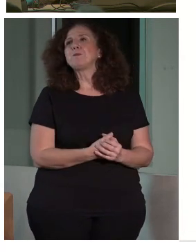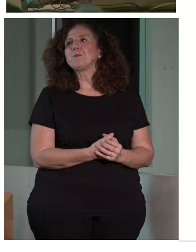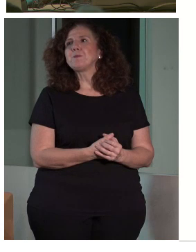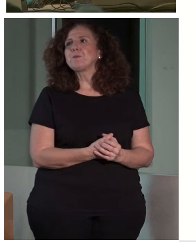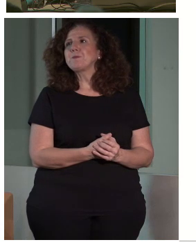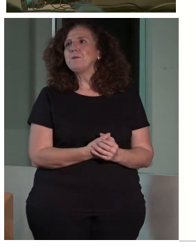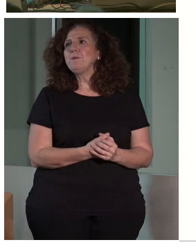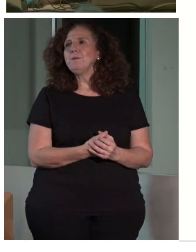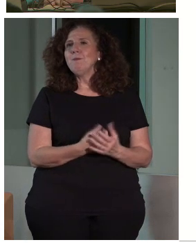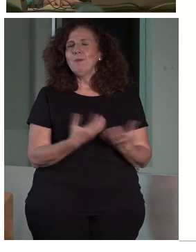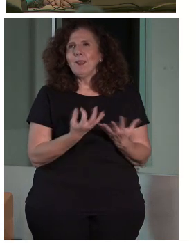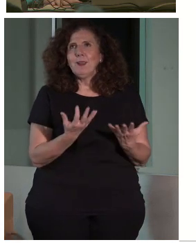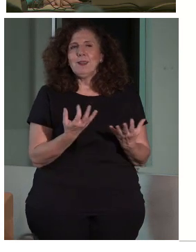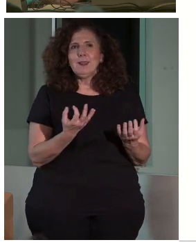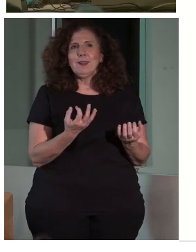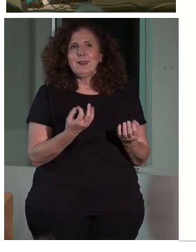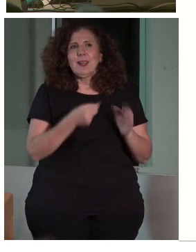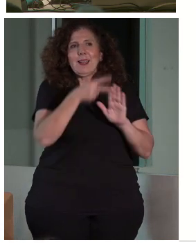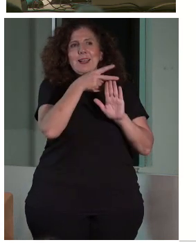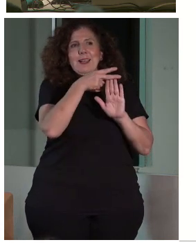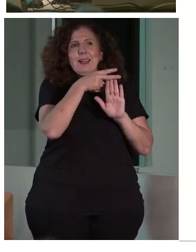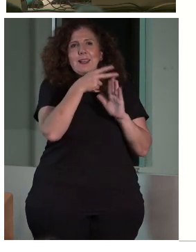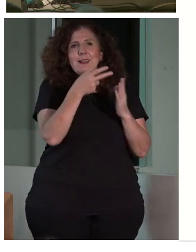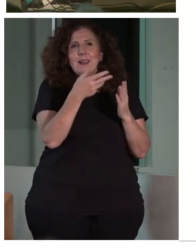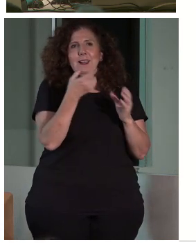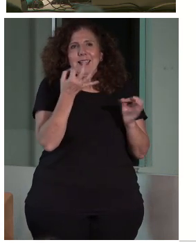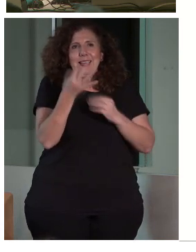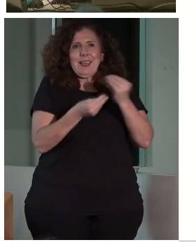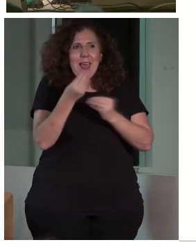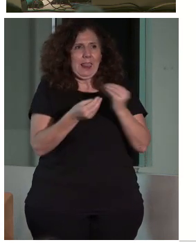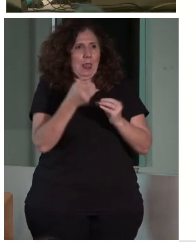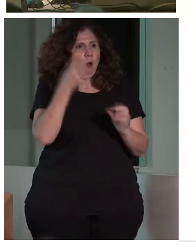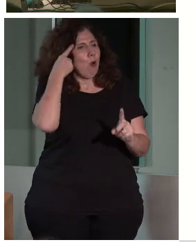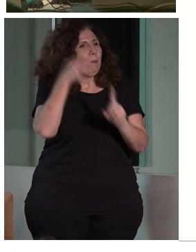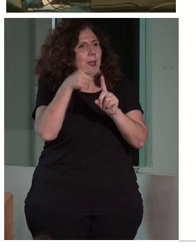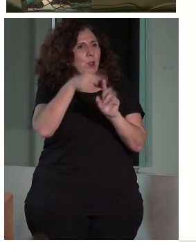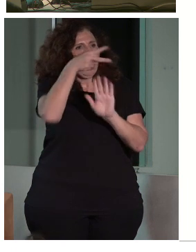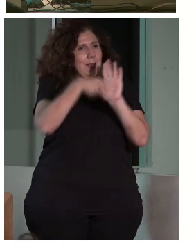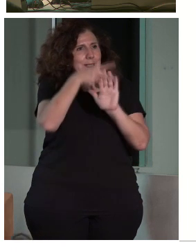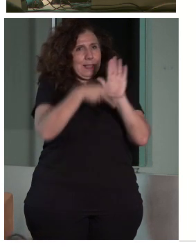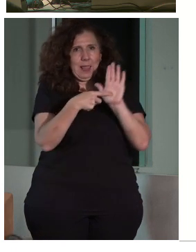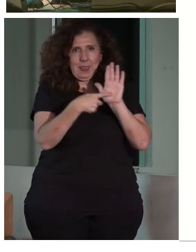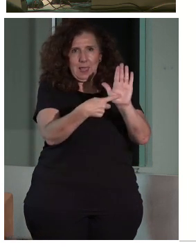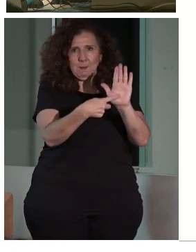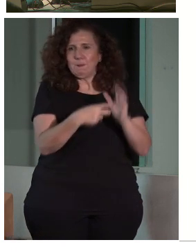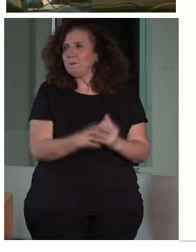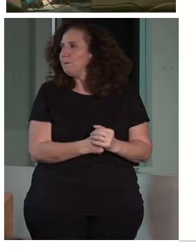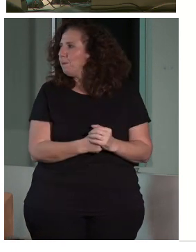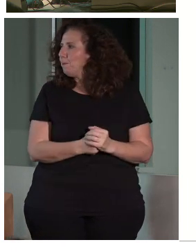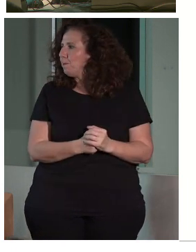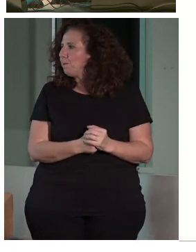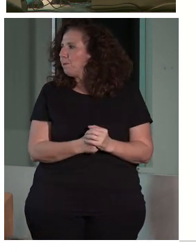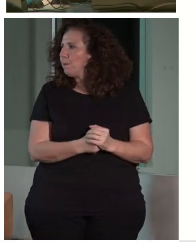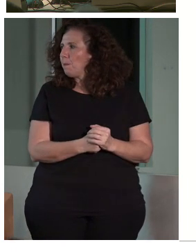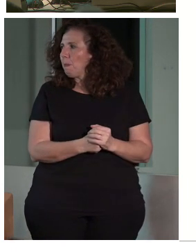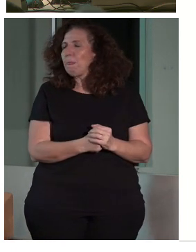¿a qué se dedica este estándar, el objeto y campo de esta norma? Pues bien,